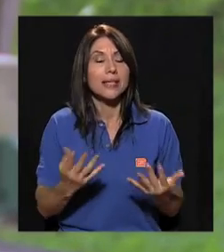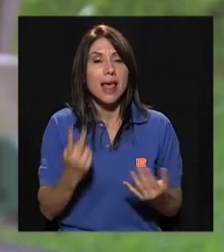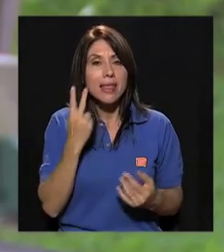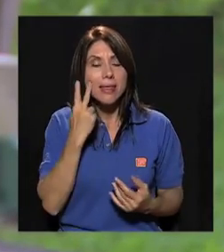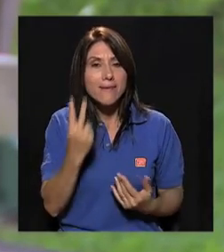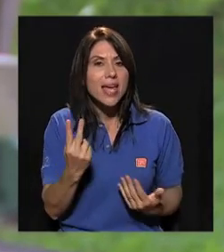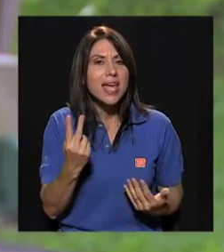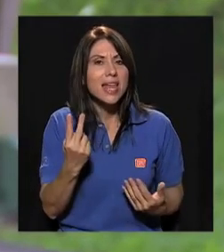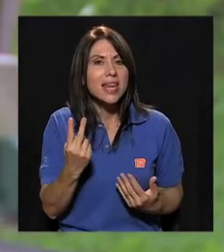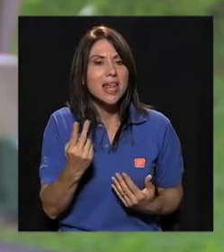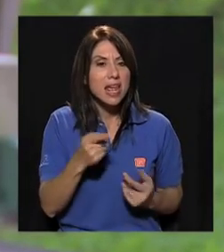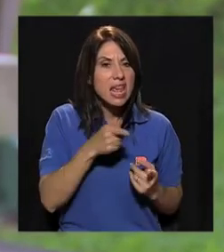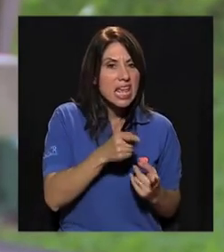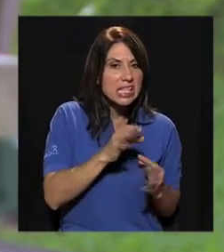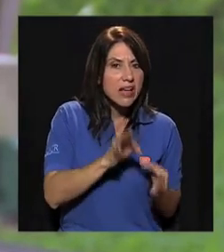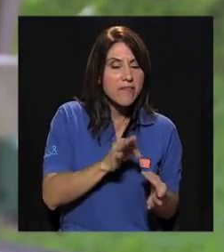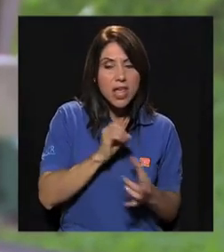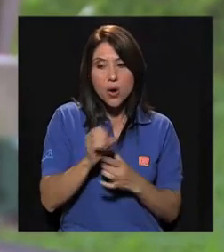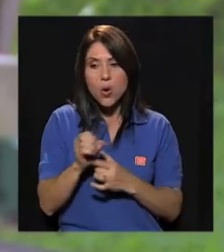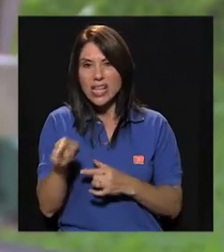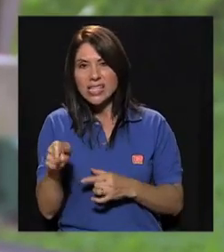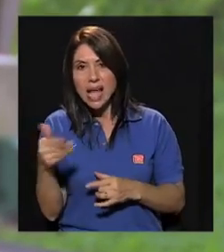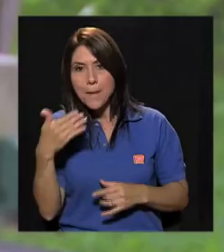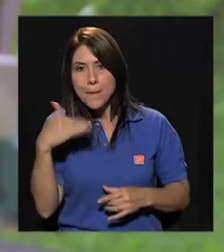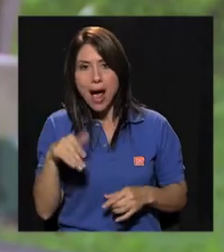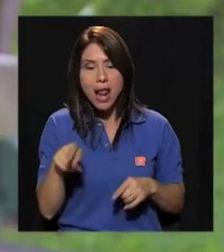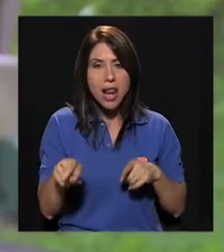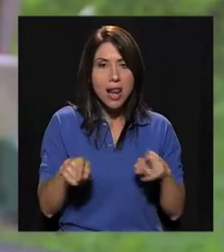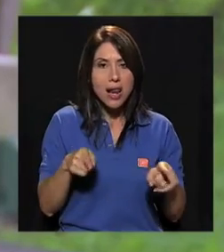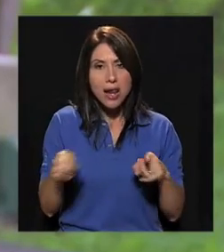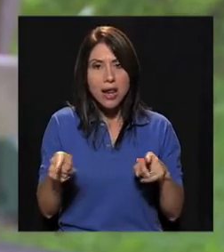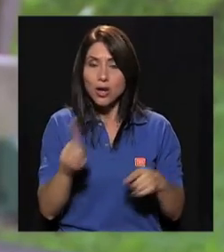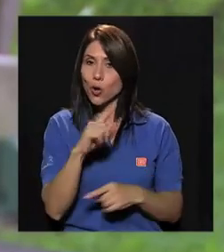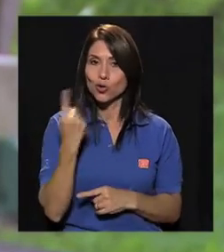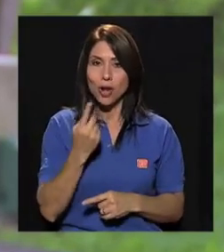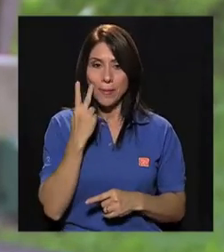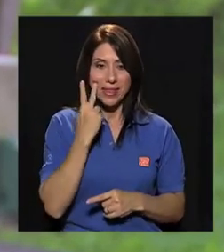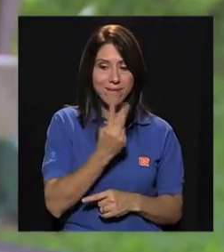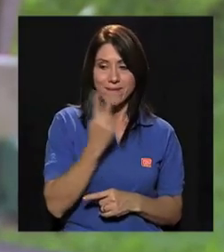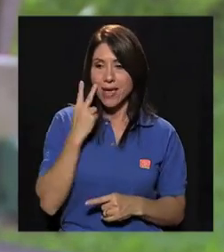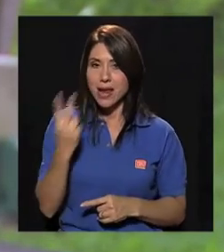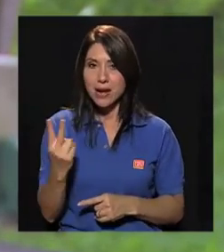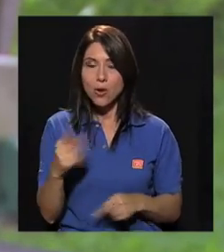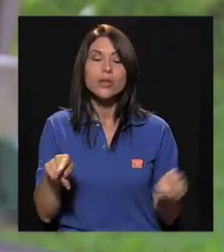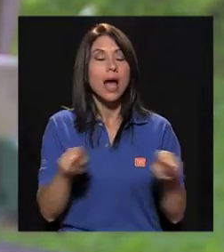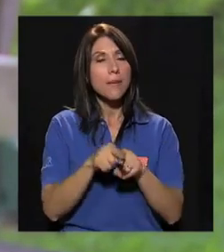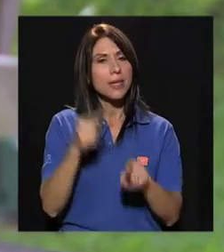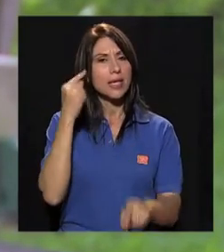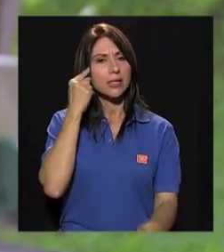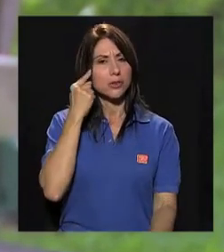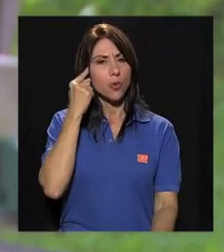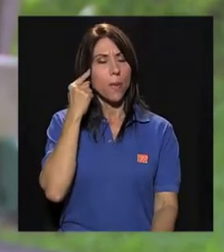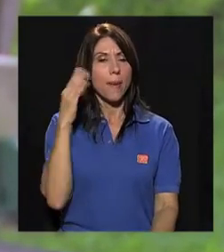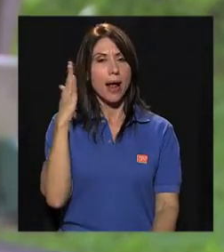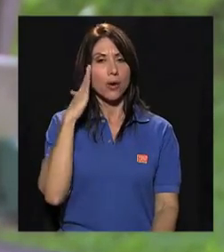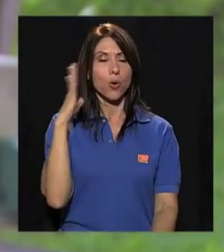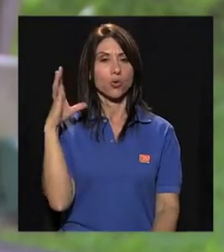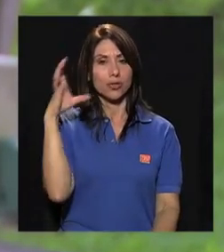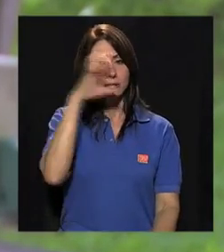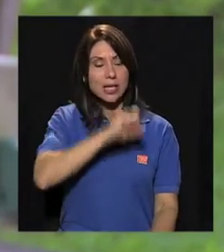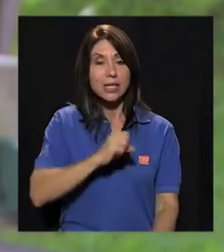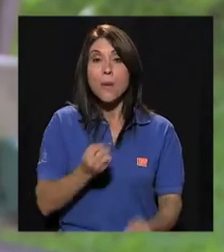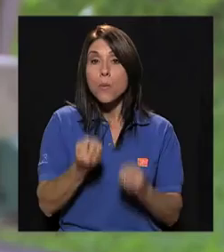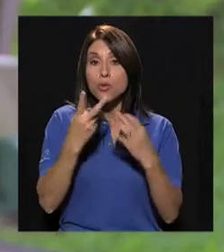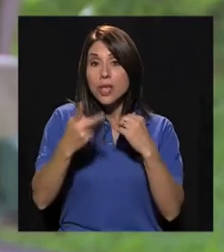capacidad también de ver qué está bien y qué está mal. Y no es solo verlo, es tomar conciencia,